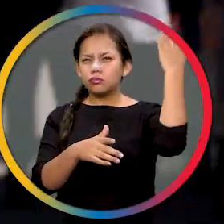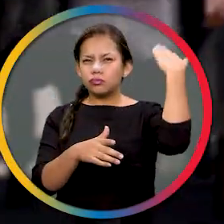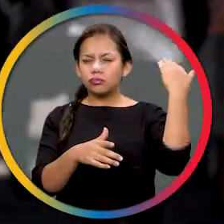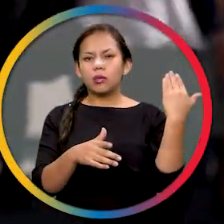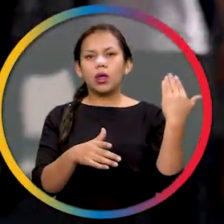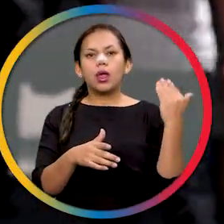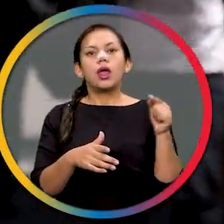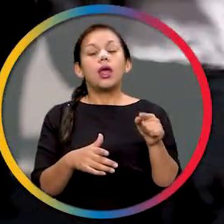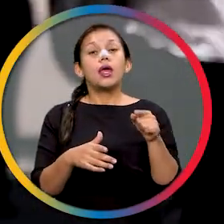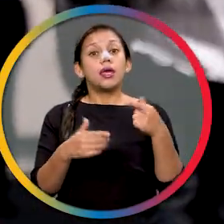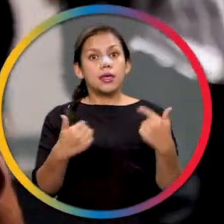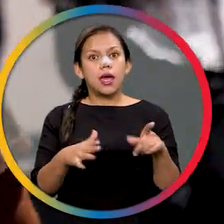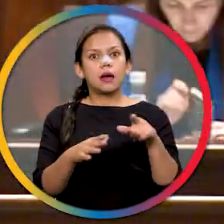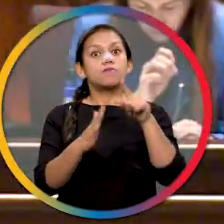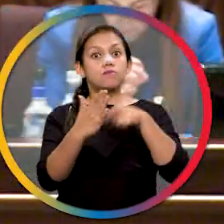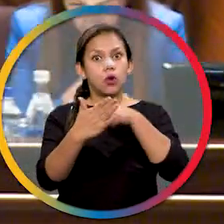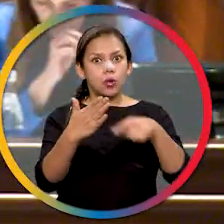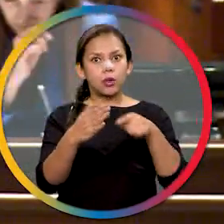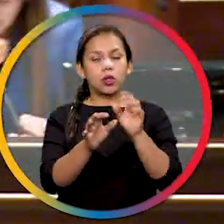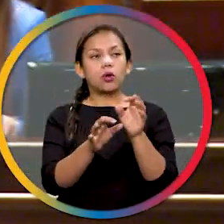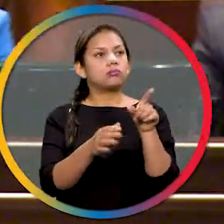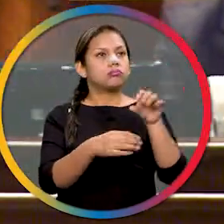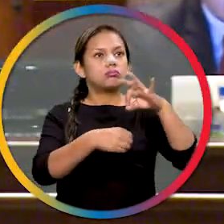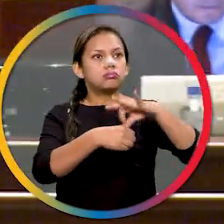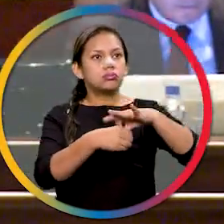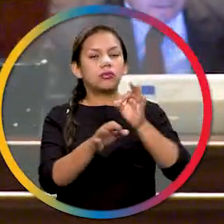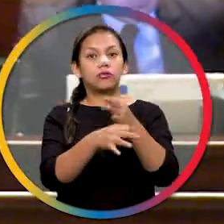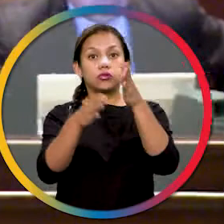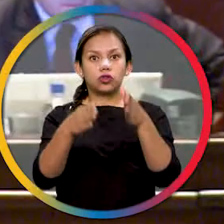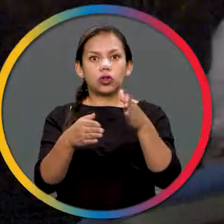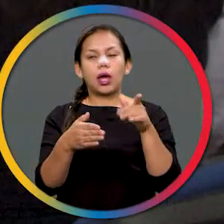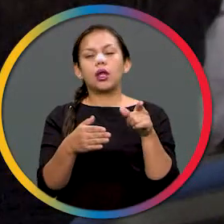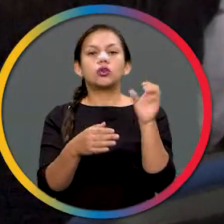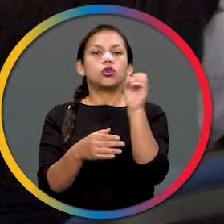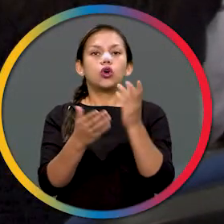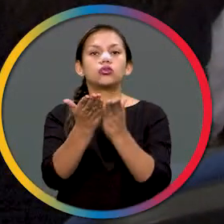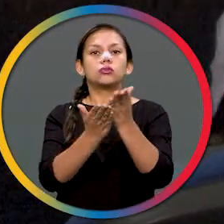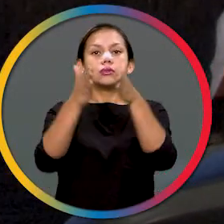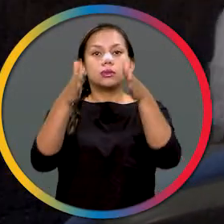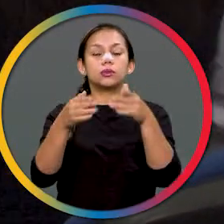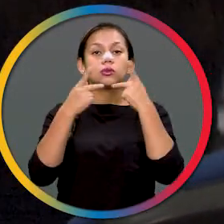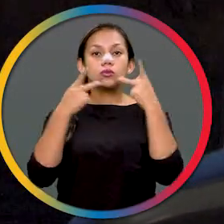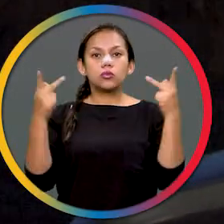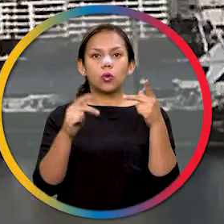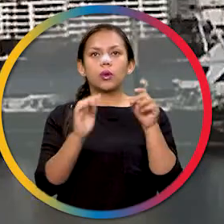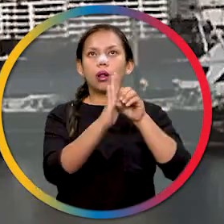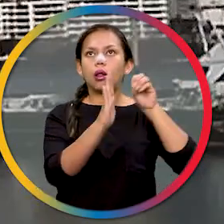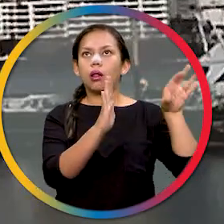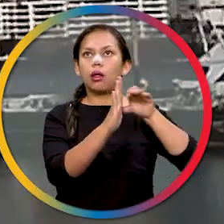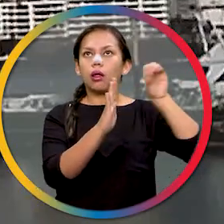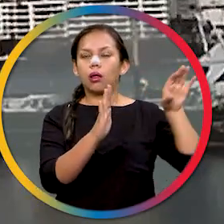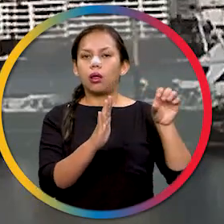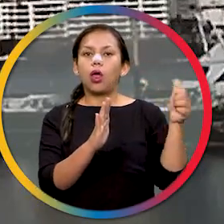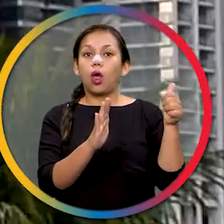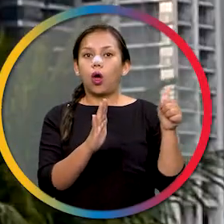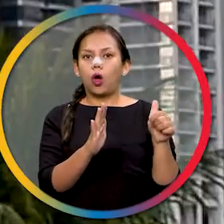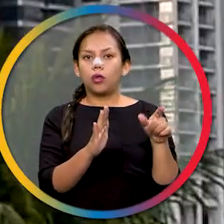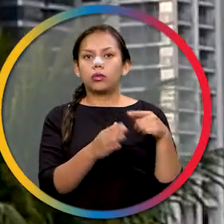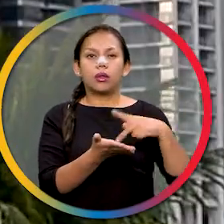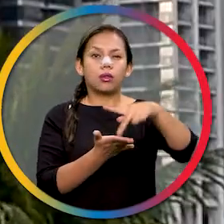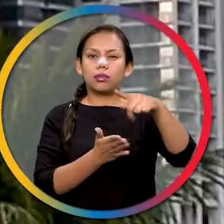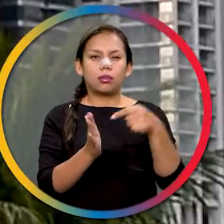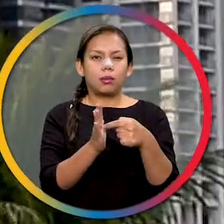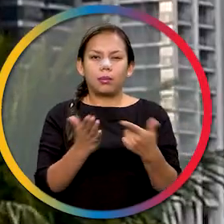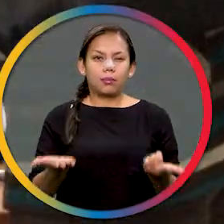ciudadanía en la consulta popular y prohíbe a los signatarios de elección popular y a los servidores públicos tener propiedades o dinero en